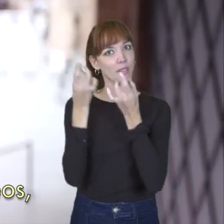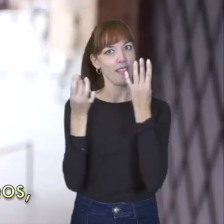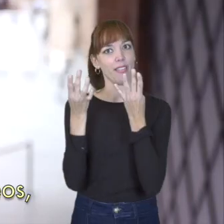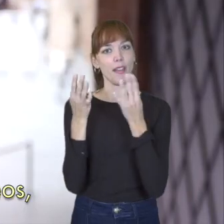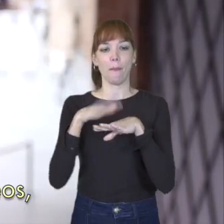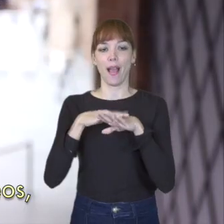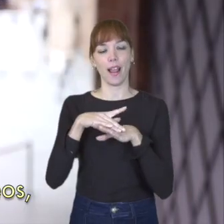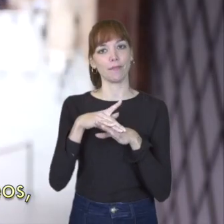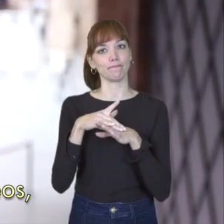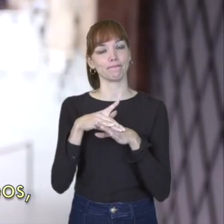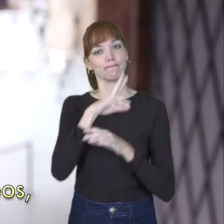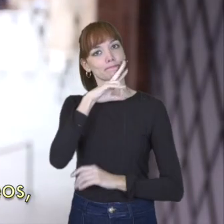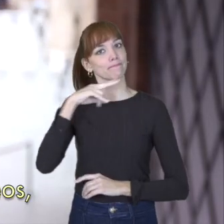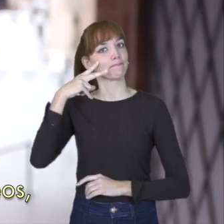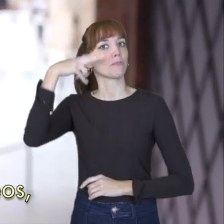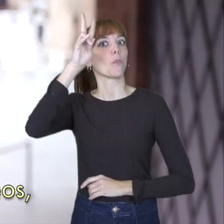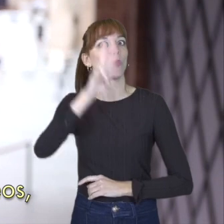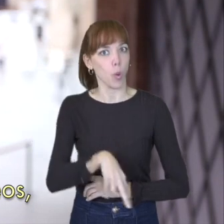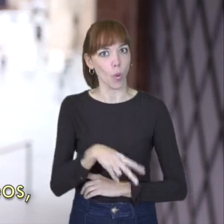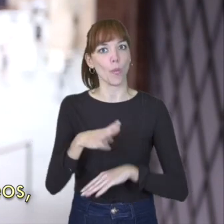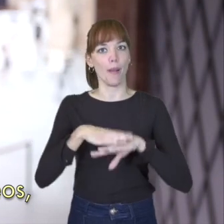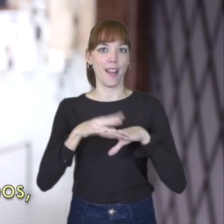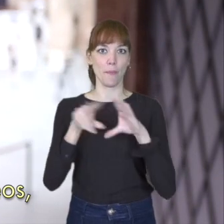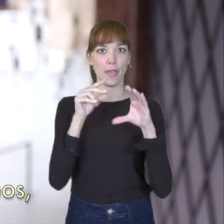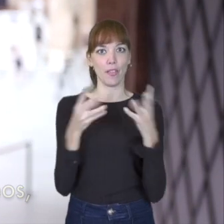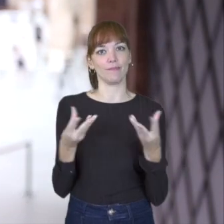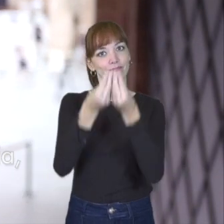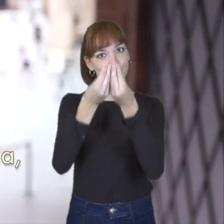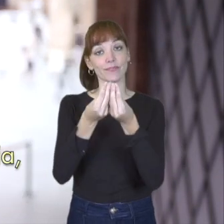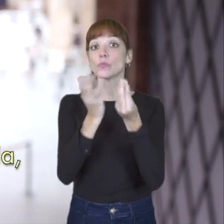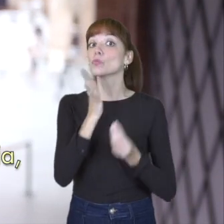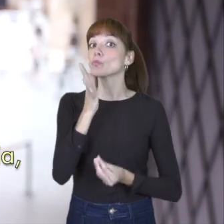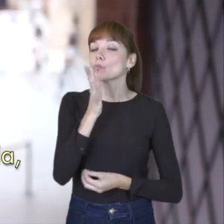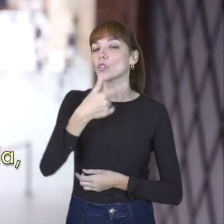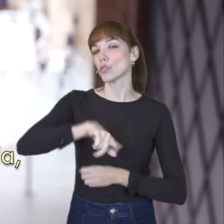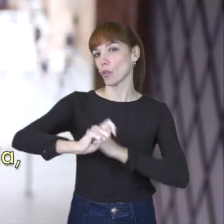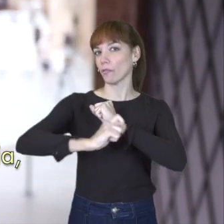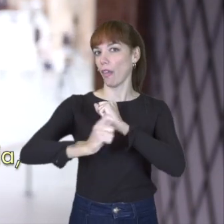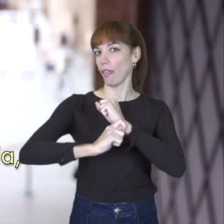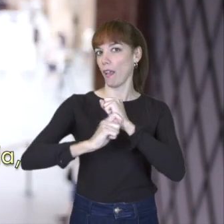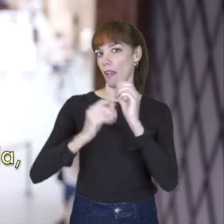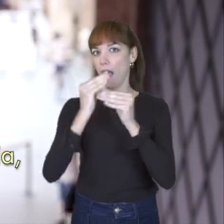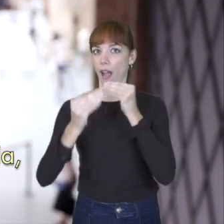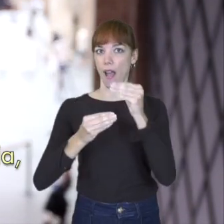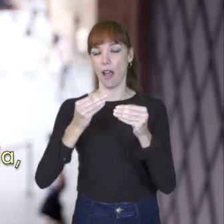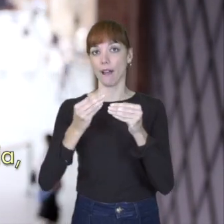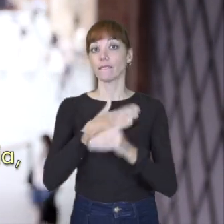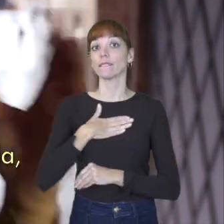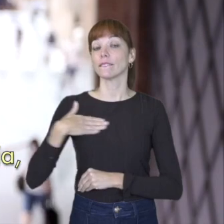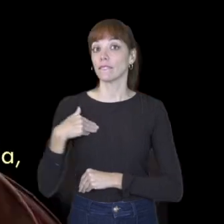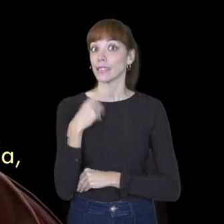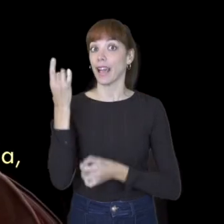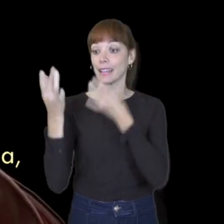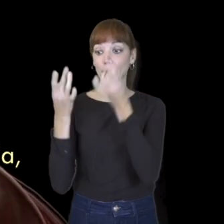refuerzan y le dan valor a estos vídeos. Por eso hemos establecido una estrategia que es